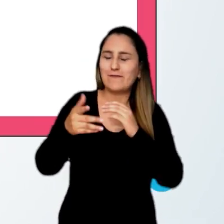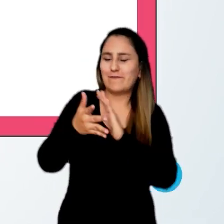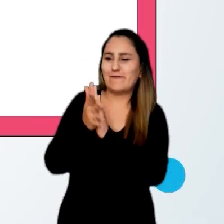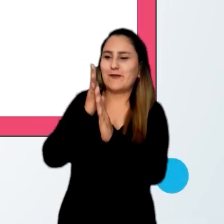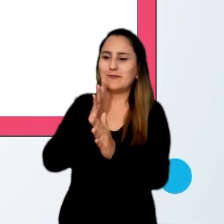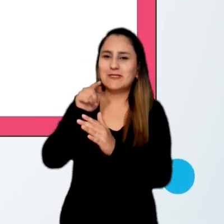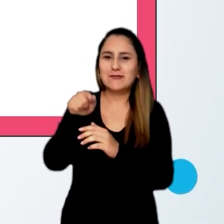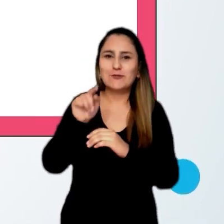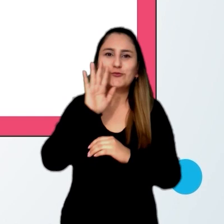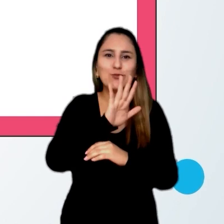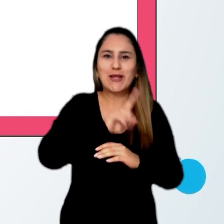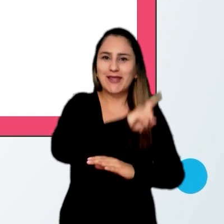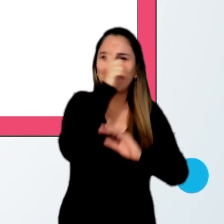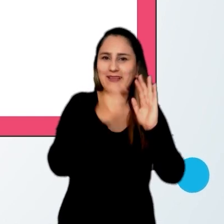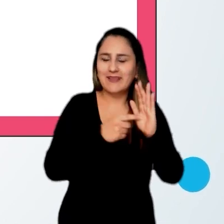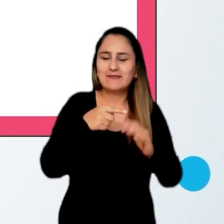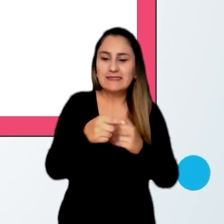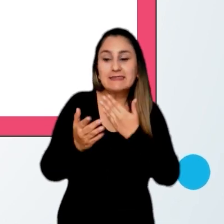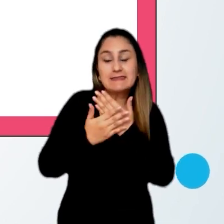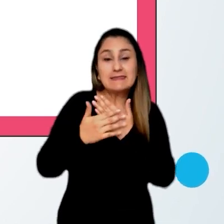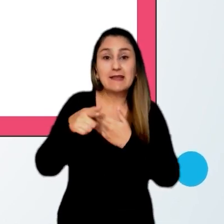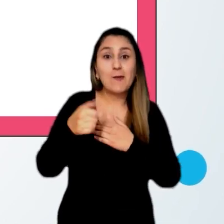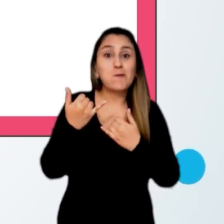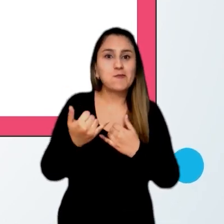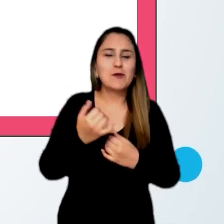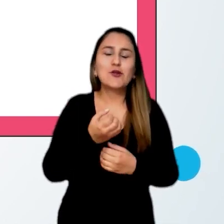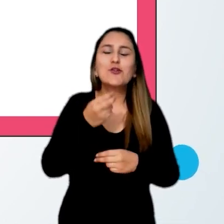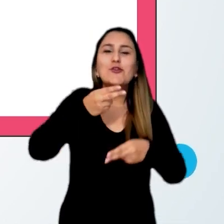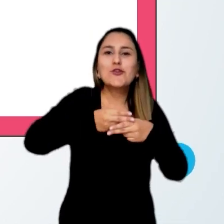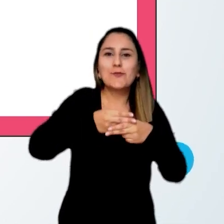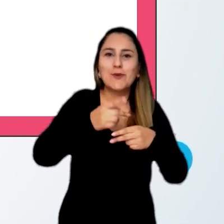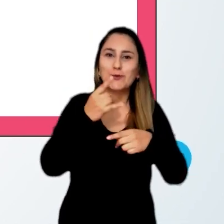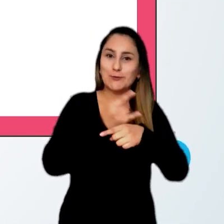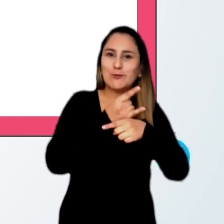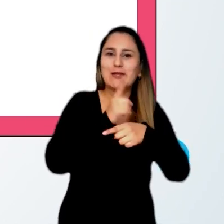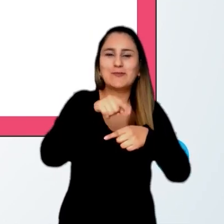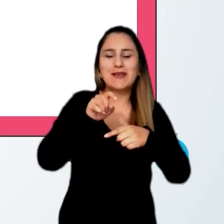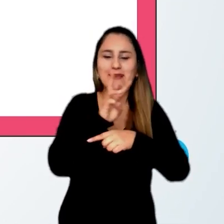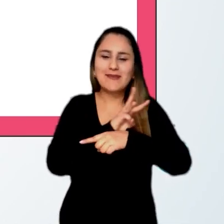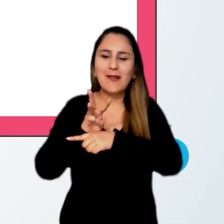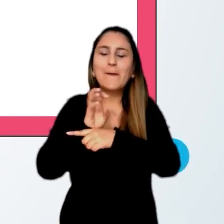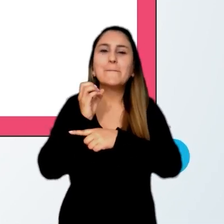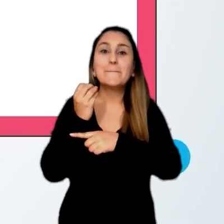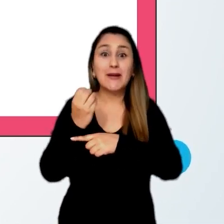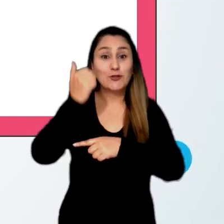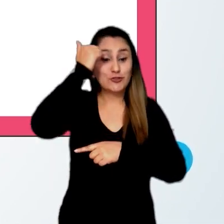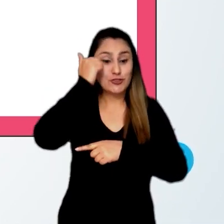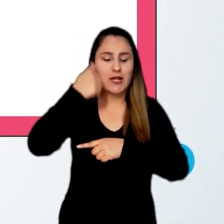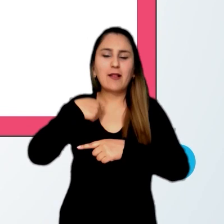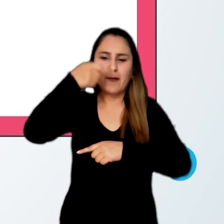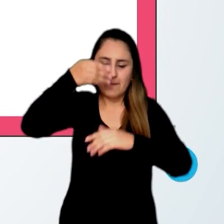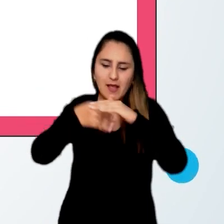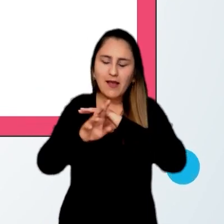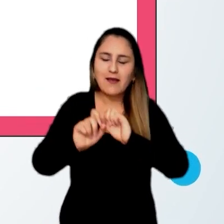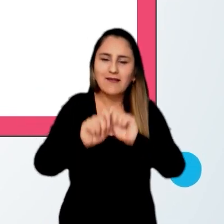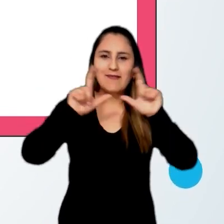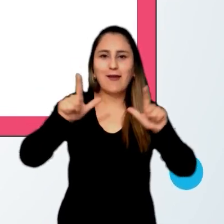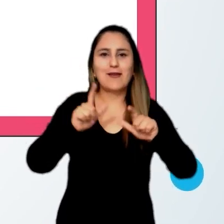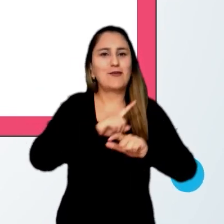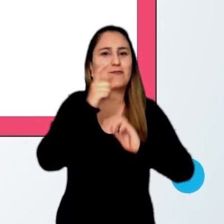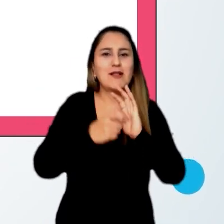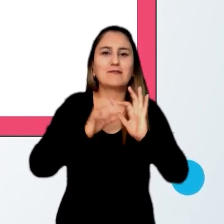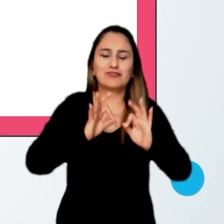un mensaje del ICFES en el que se envía el nombre de usuario y un enlace para que el docente pueda completar el